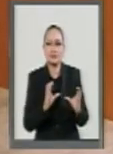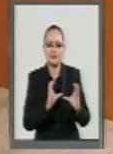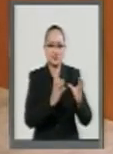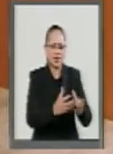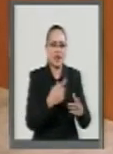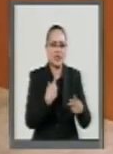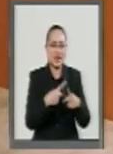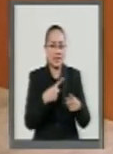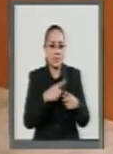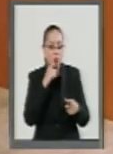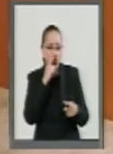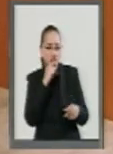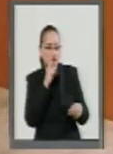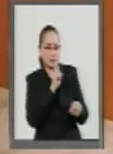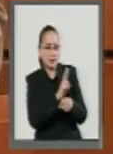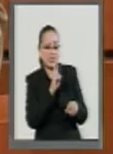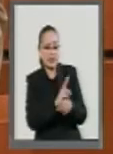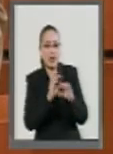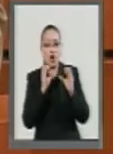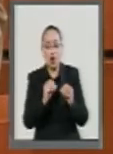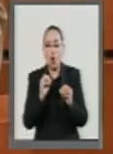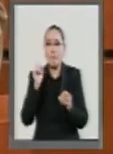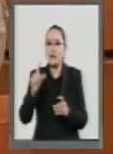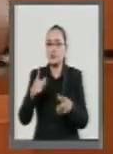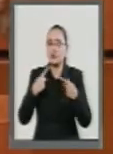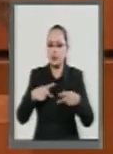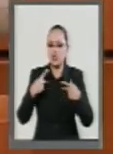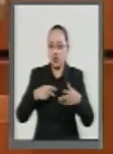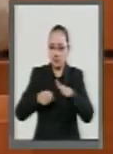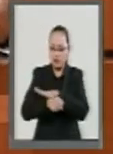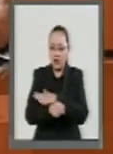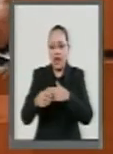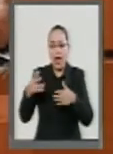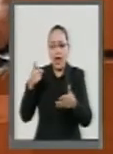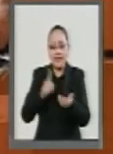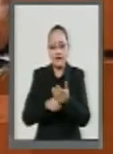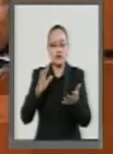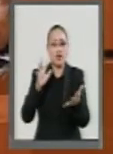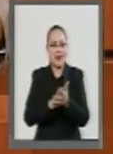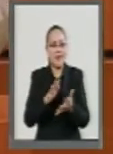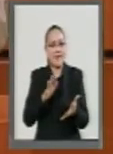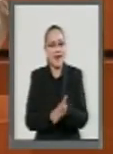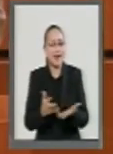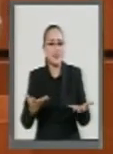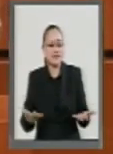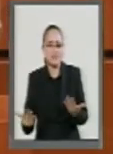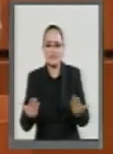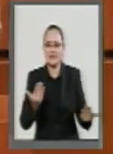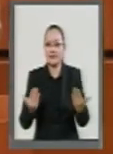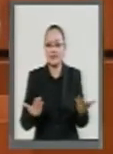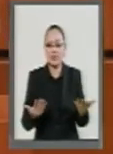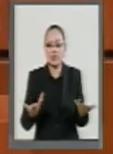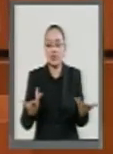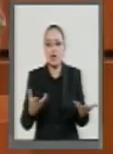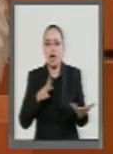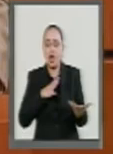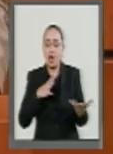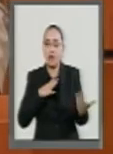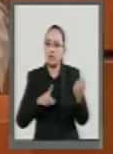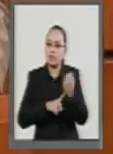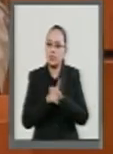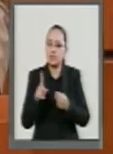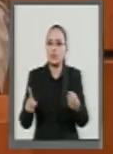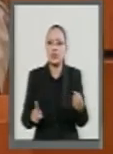que cuidan o a los que están ahí recluidos. Hay un pleito entre